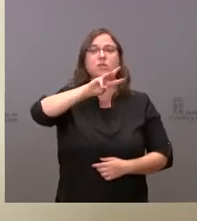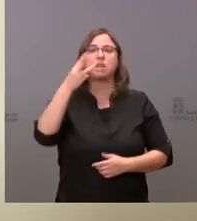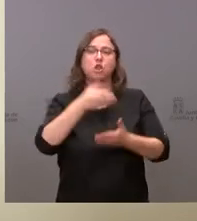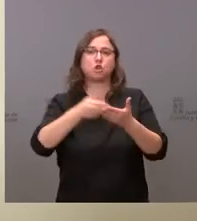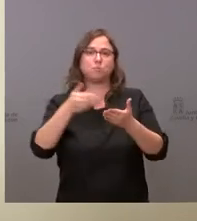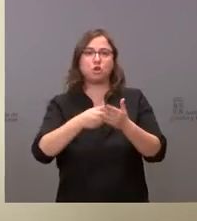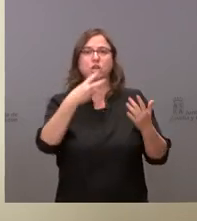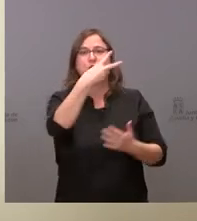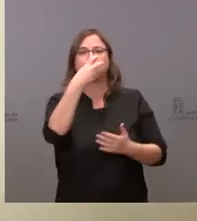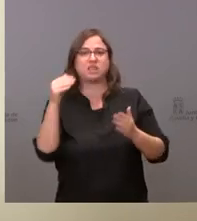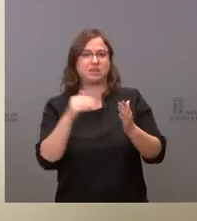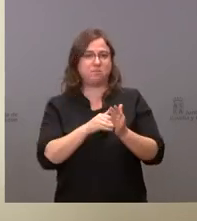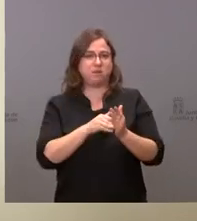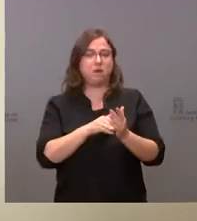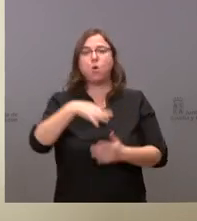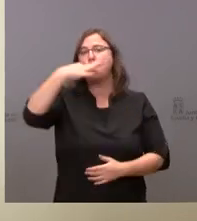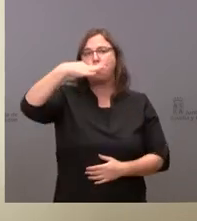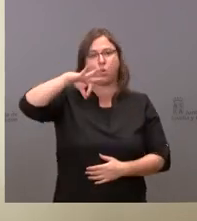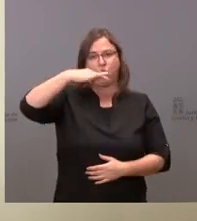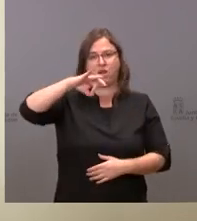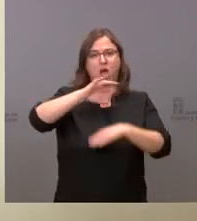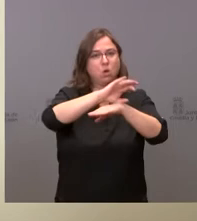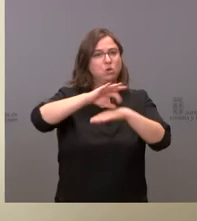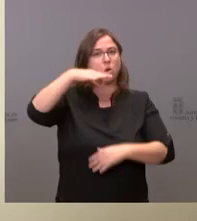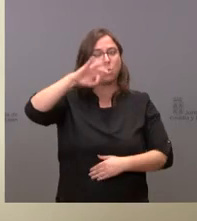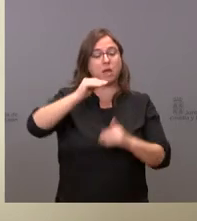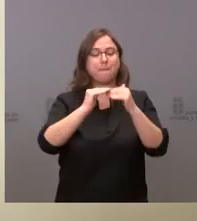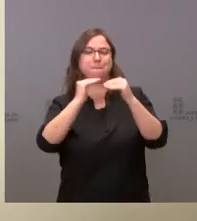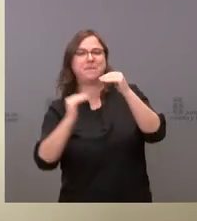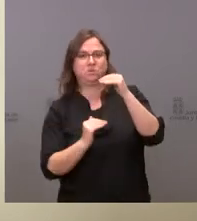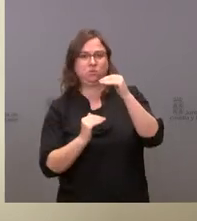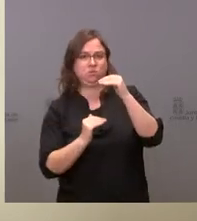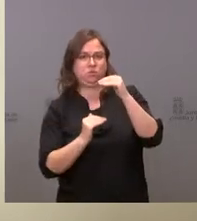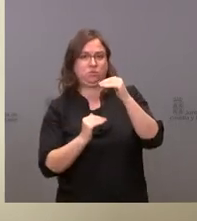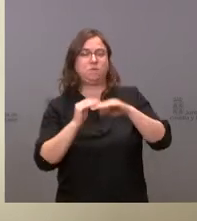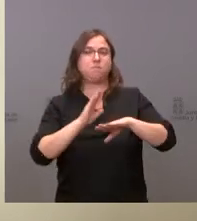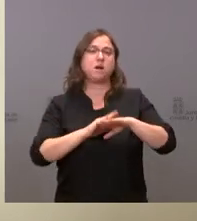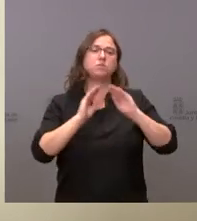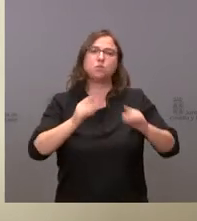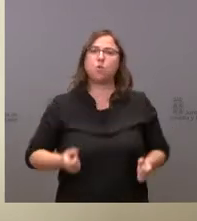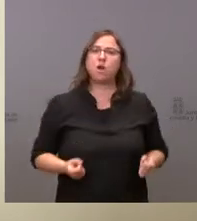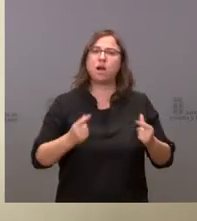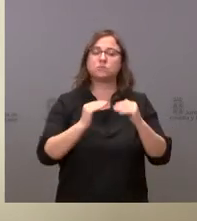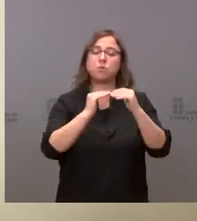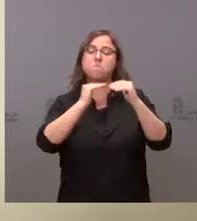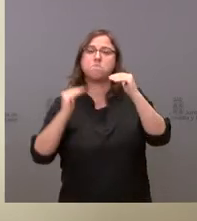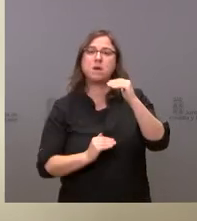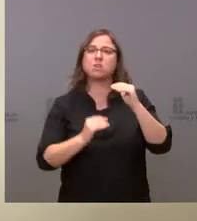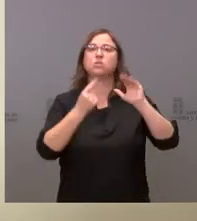.200.000, es la única consejería que baja en su gasto, baja un 6